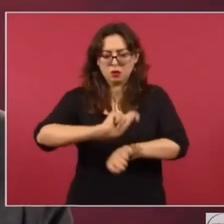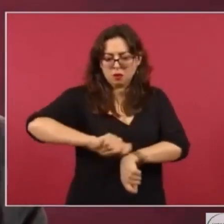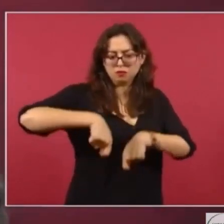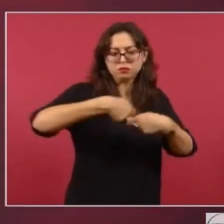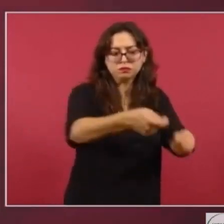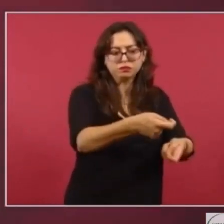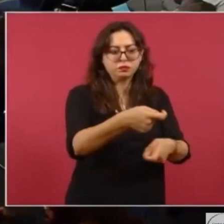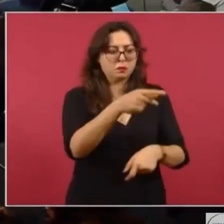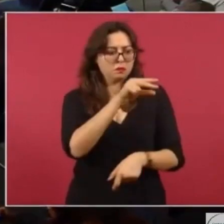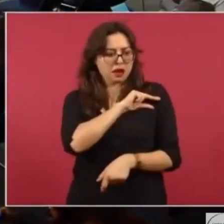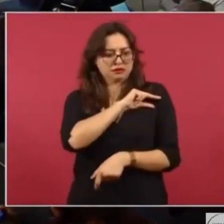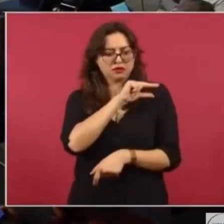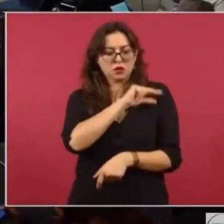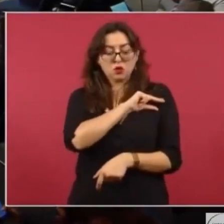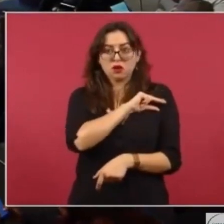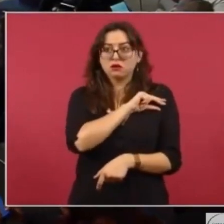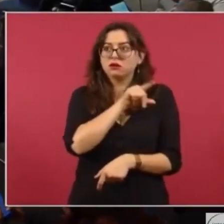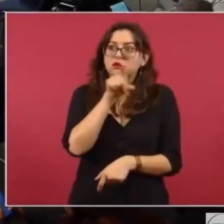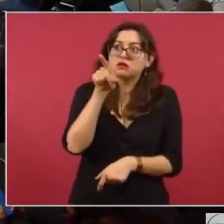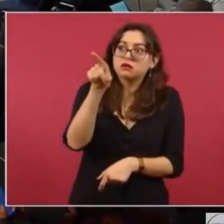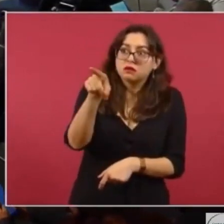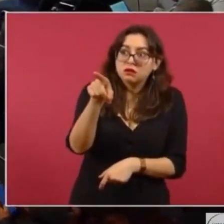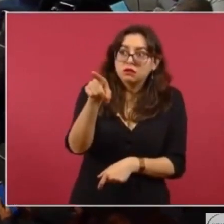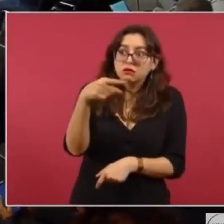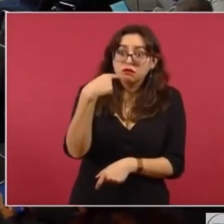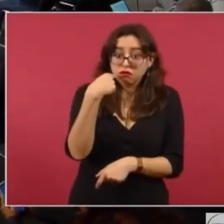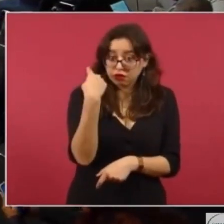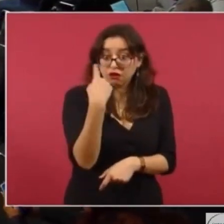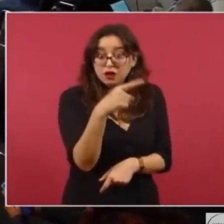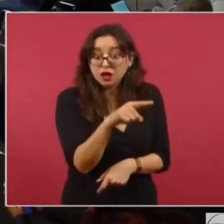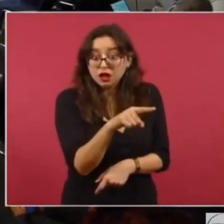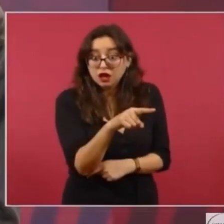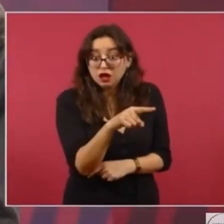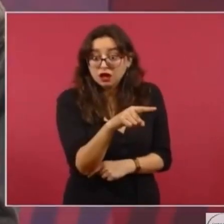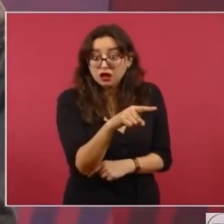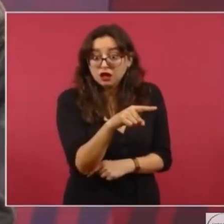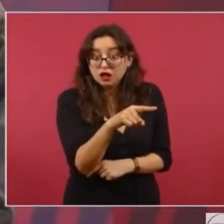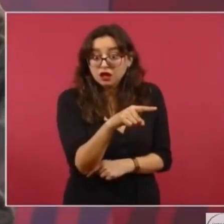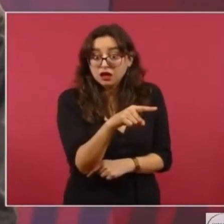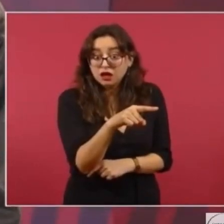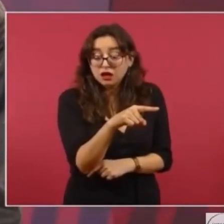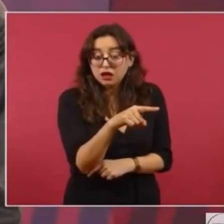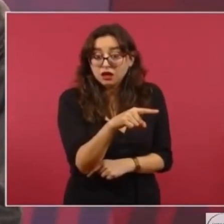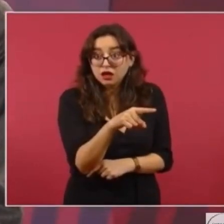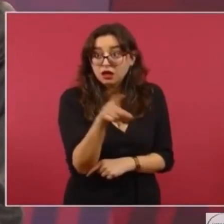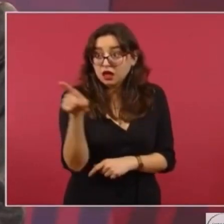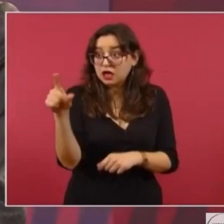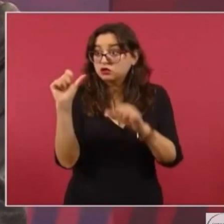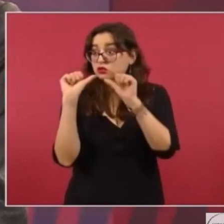alguna protesta de esta asociación de estudios jurídicos de la UNAM?